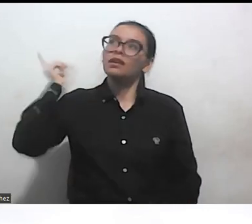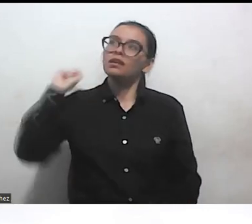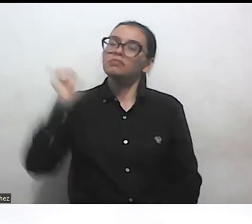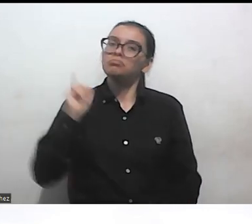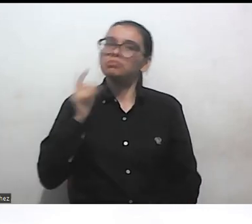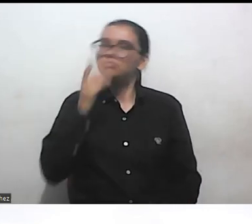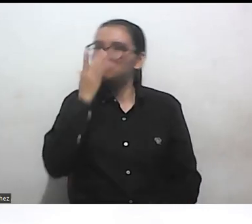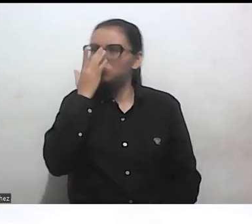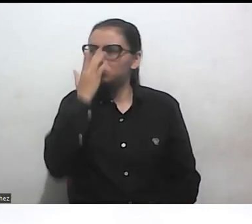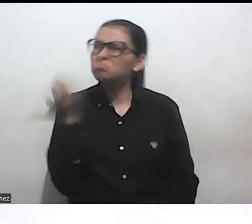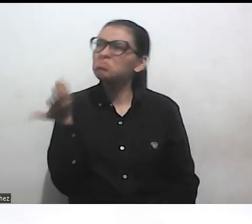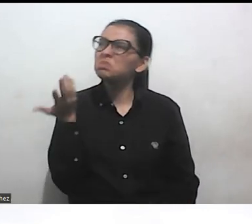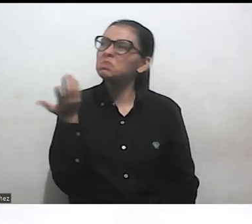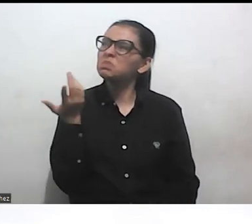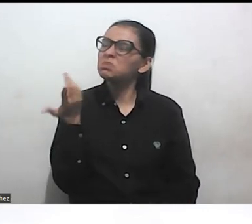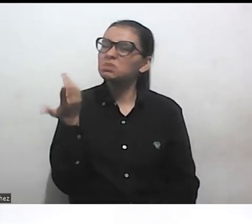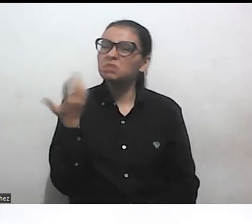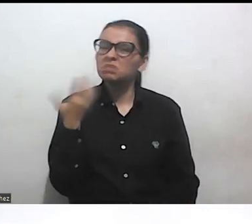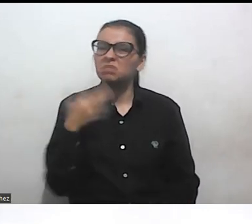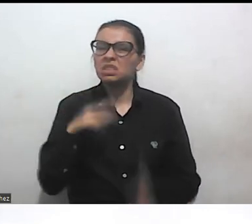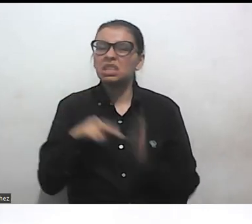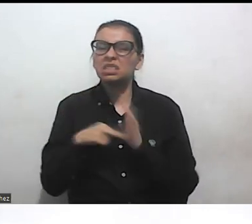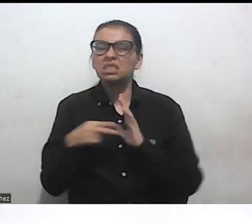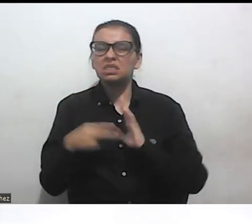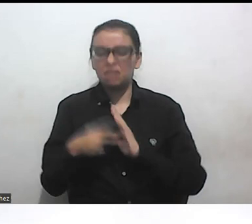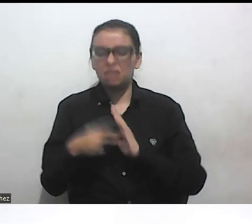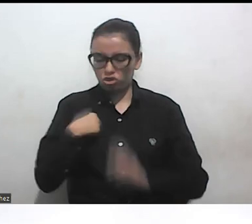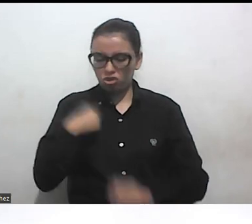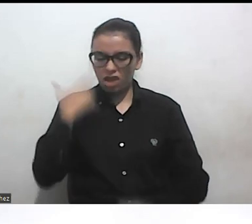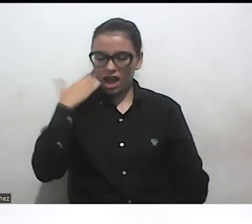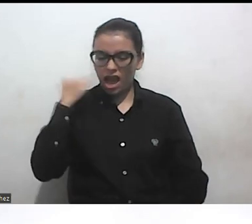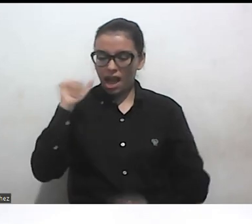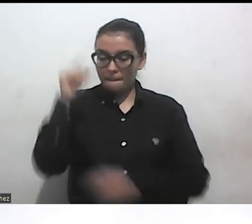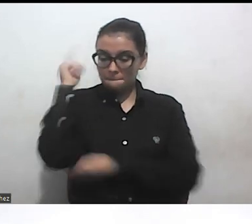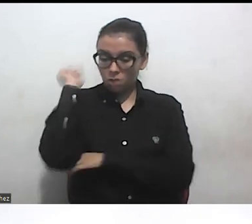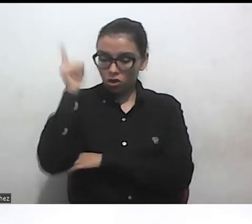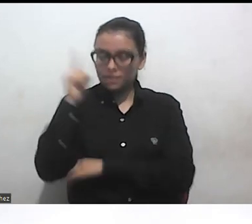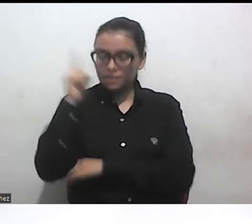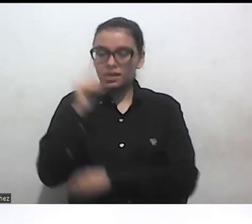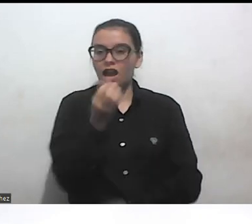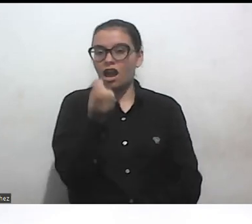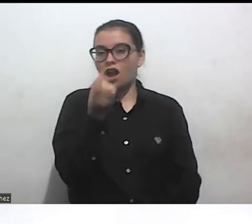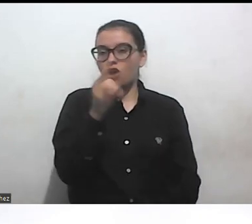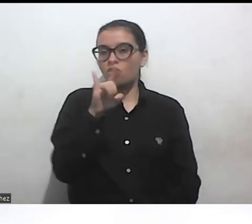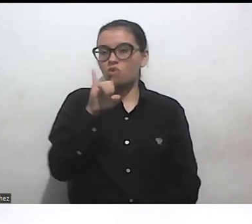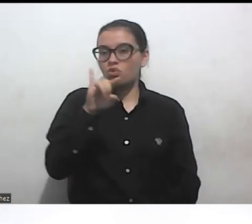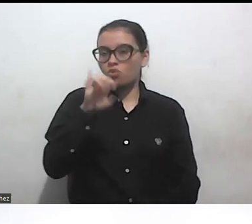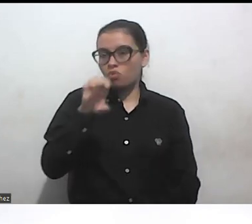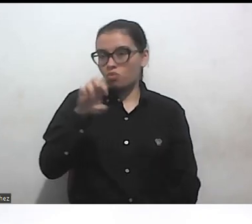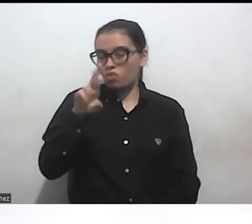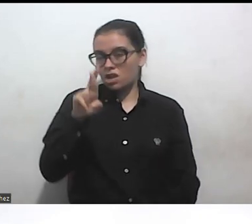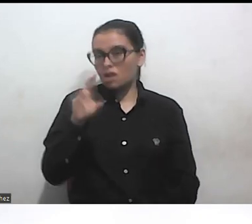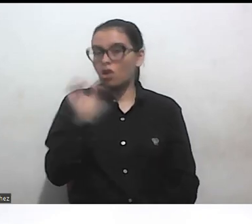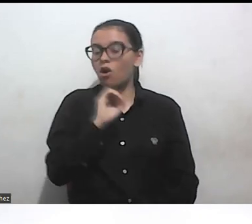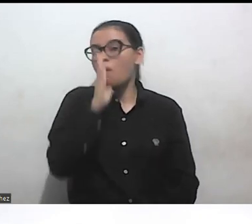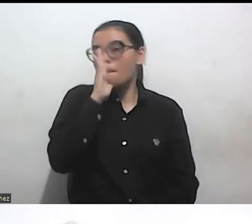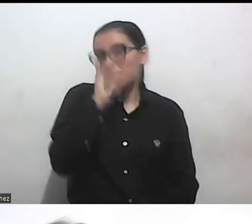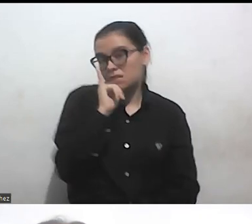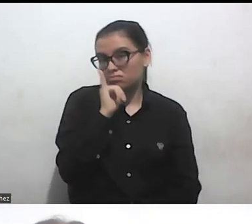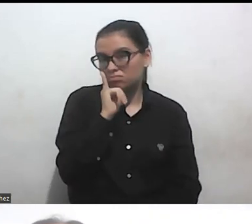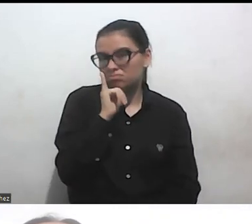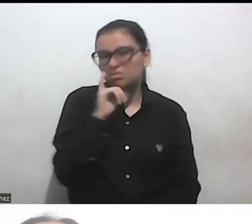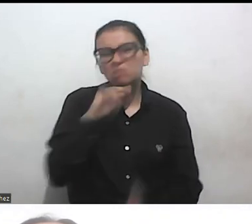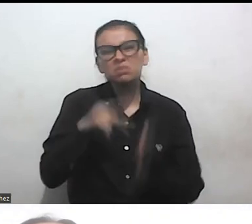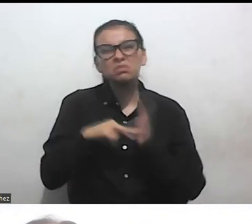claro qué significaba para mi realidad política ser una mujer queer, o ser una mujer bisexual, y eso se fue